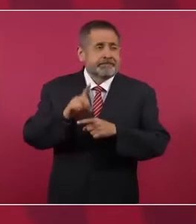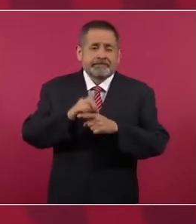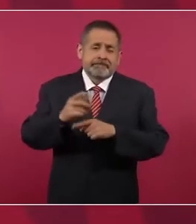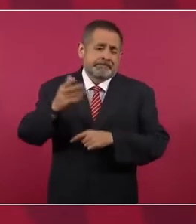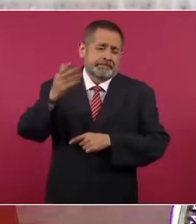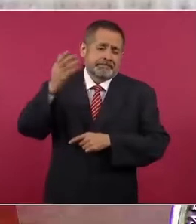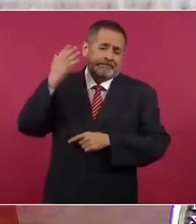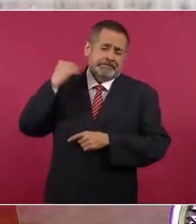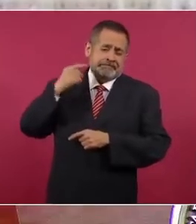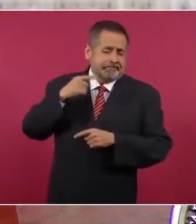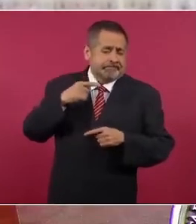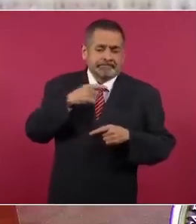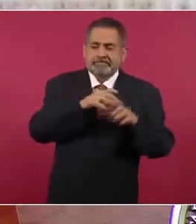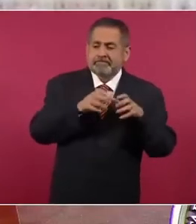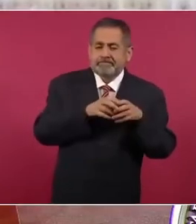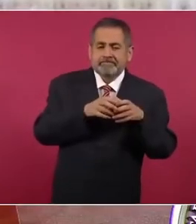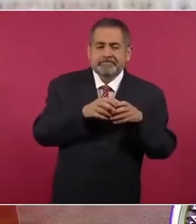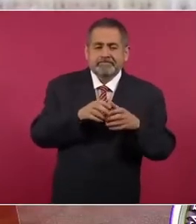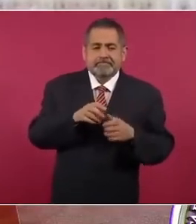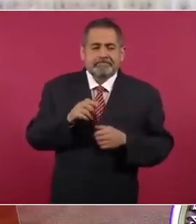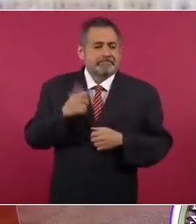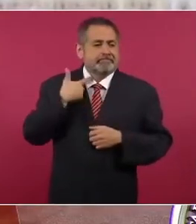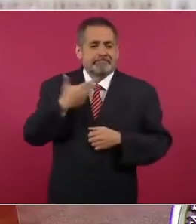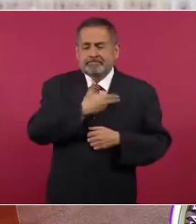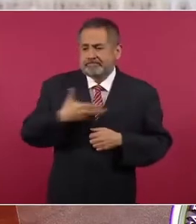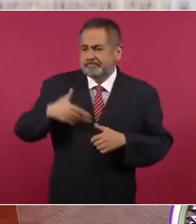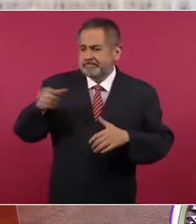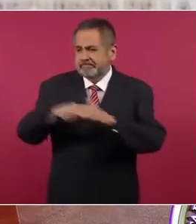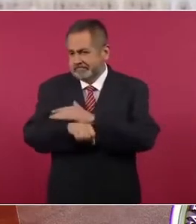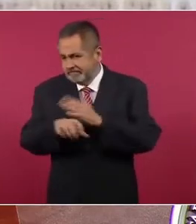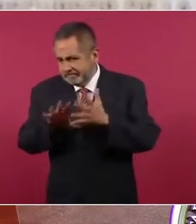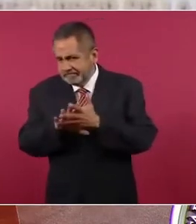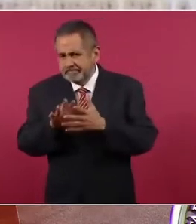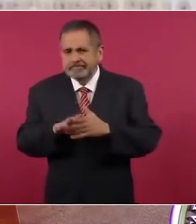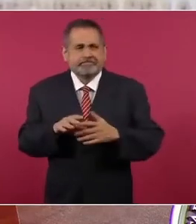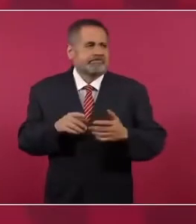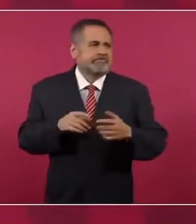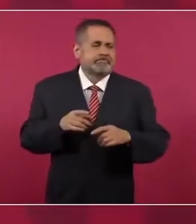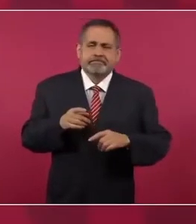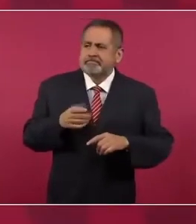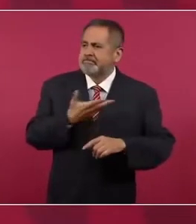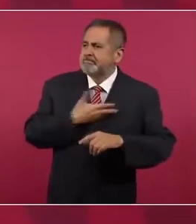lejos, presidentes presos, presidentes